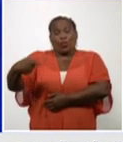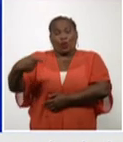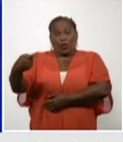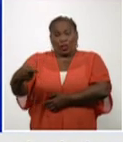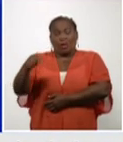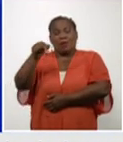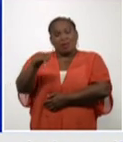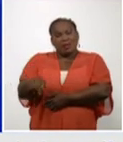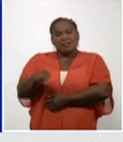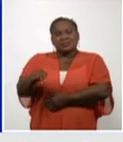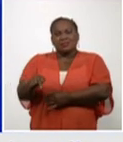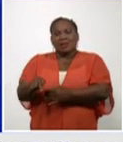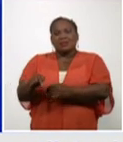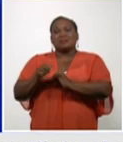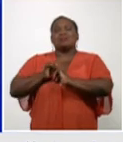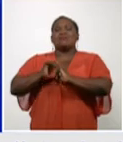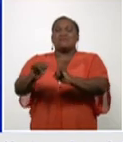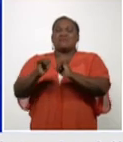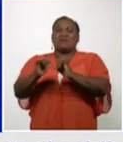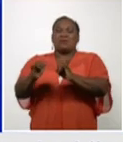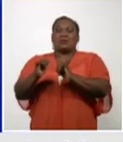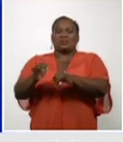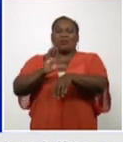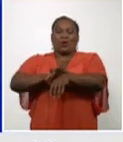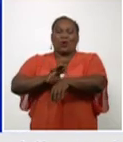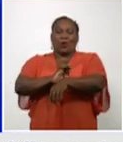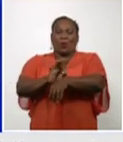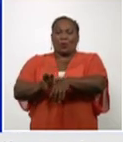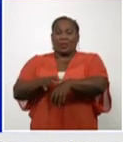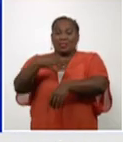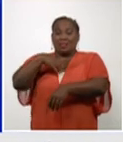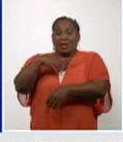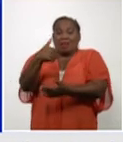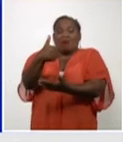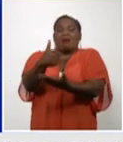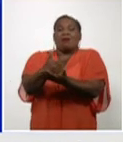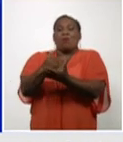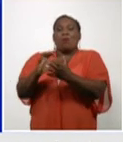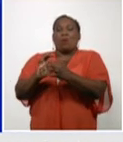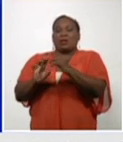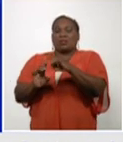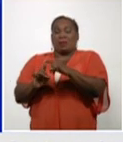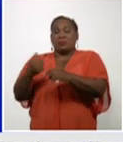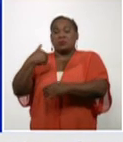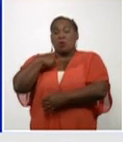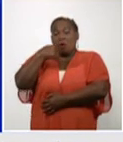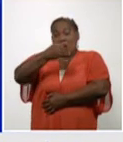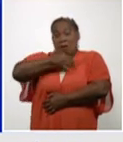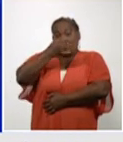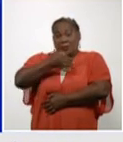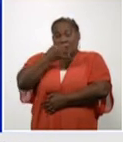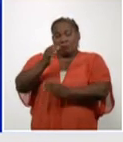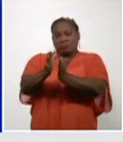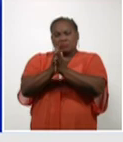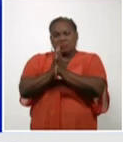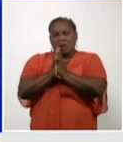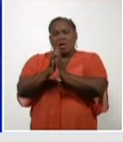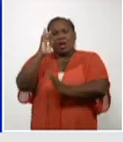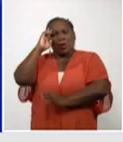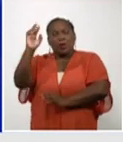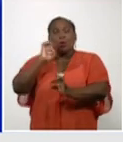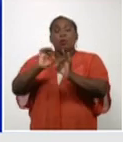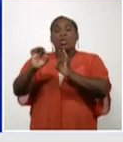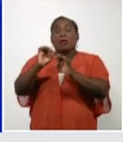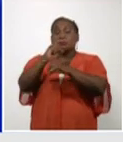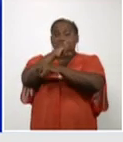actualización con respecto a la COVID-19 que presenta la provincia de Guantánamo. Como siempre digo, recuerde cuidarse, usar el nasobuco, pues si